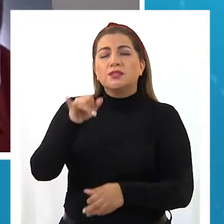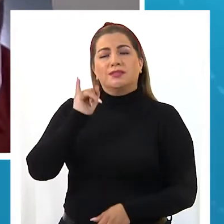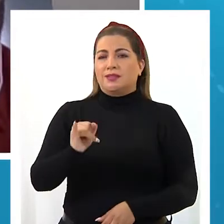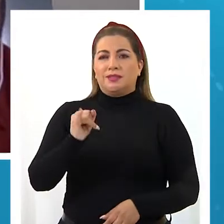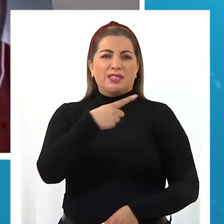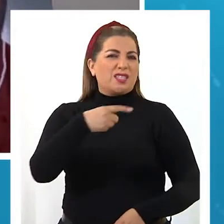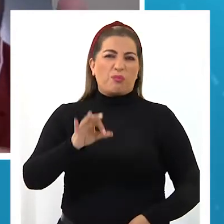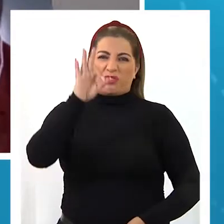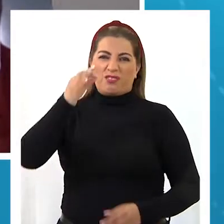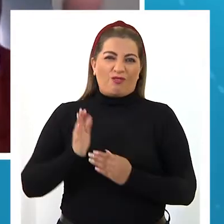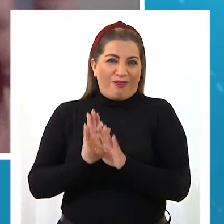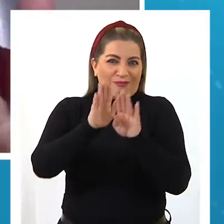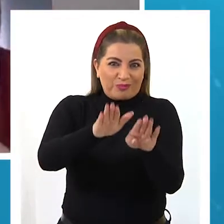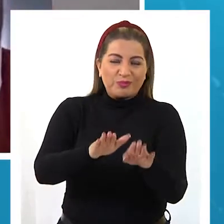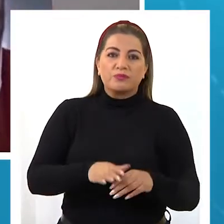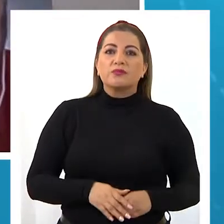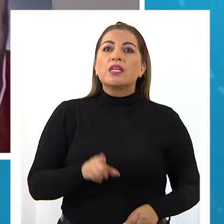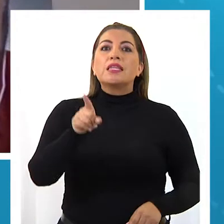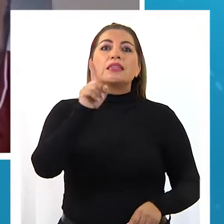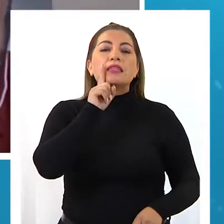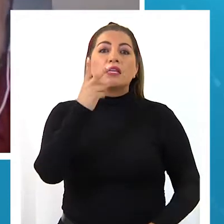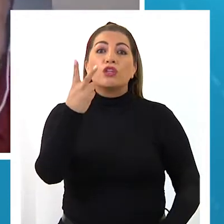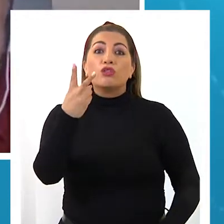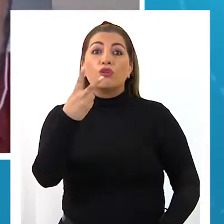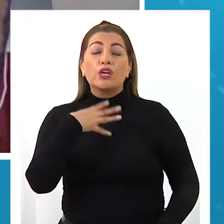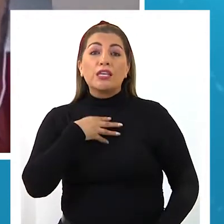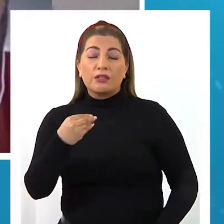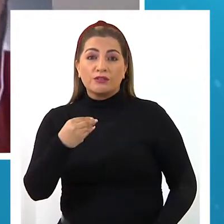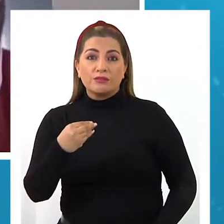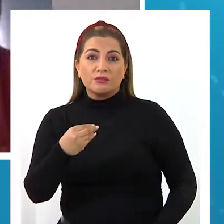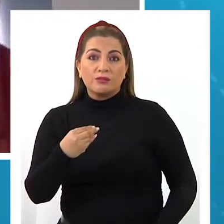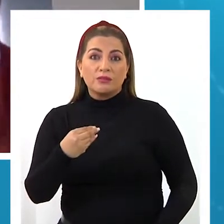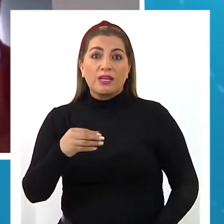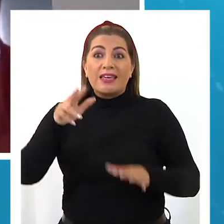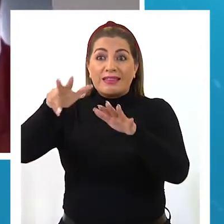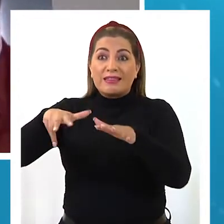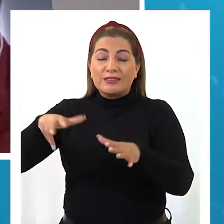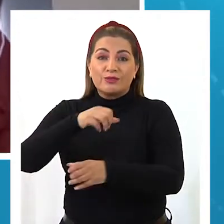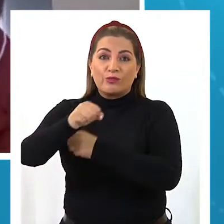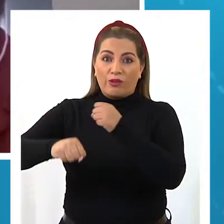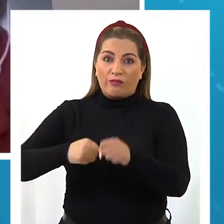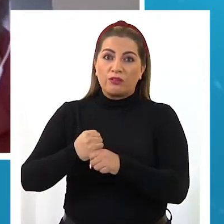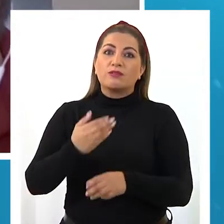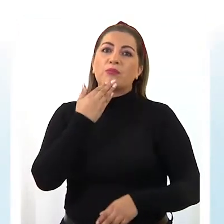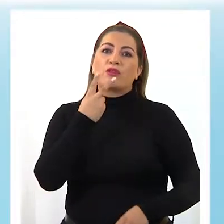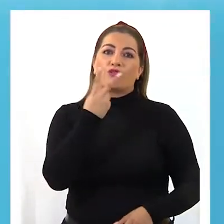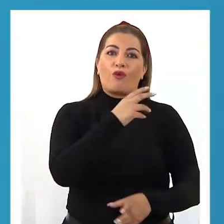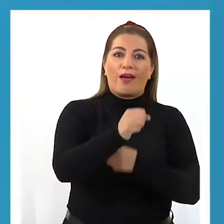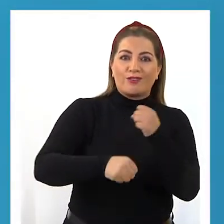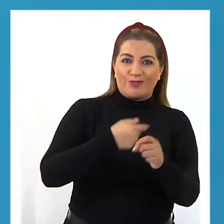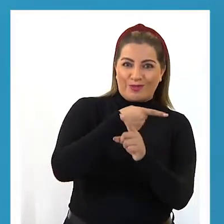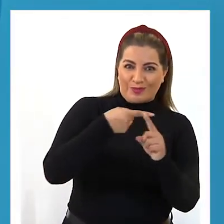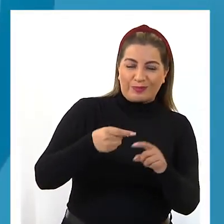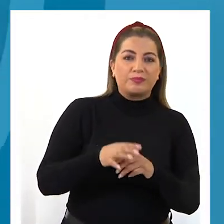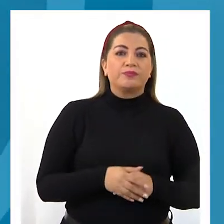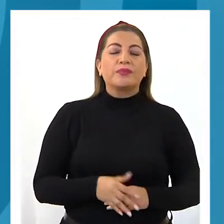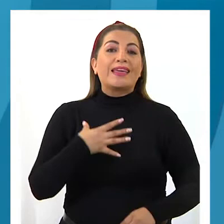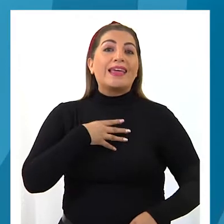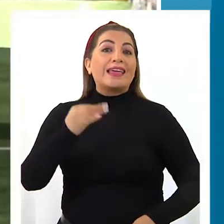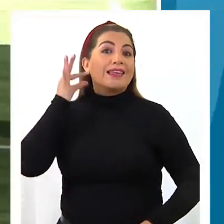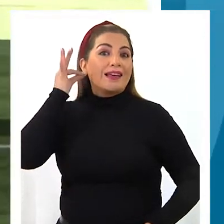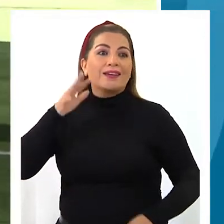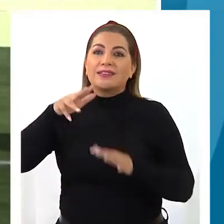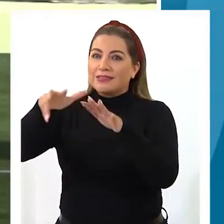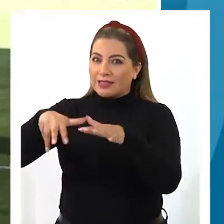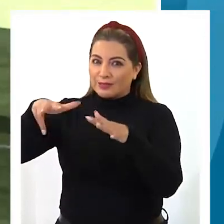apoyando siempre. ¿Tú tienes dos hijos más? Sí, tengo una de 19 y yo uno de dos años y medio. Ya, la de 19,